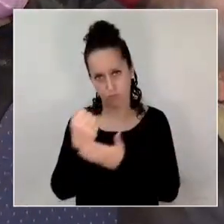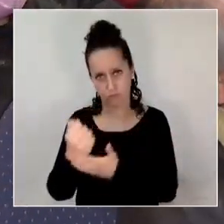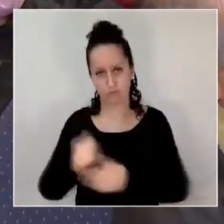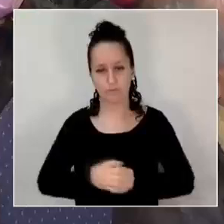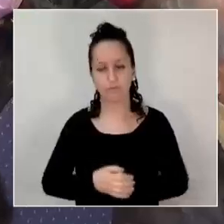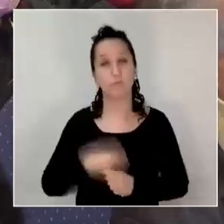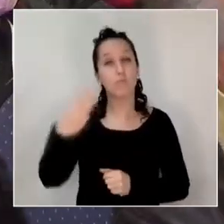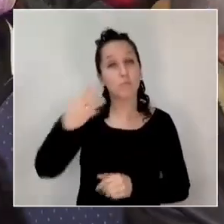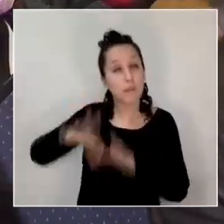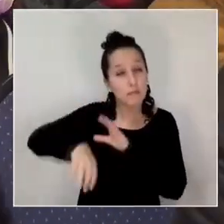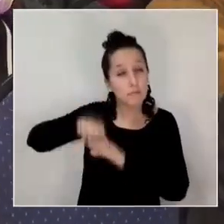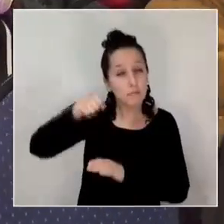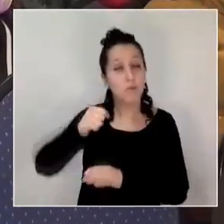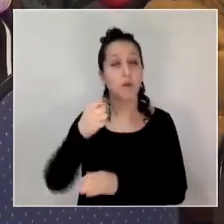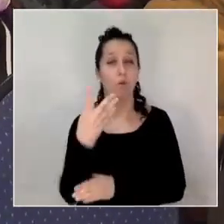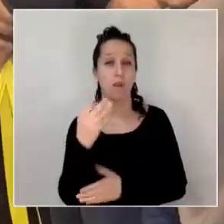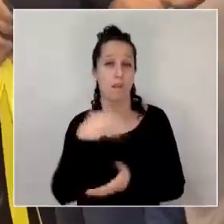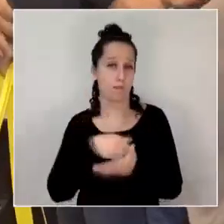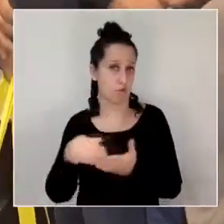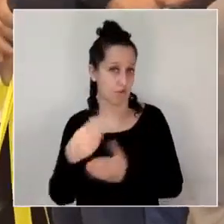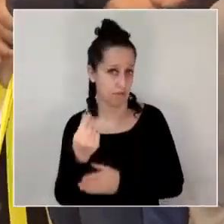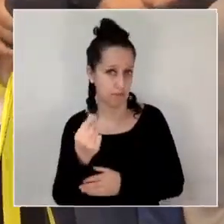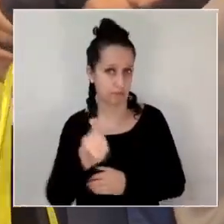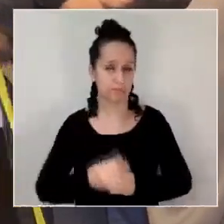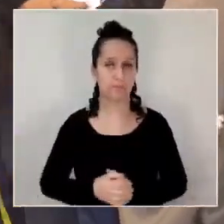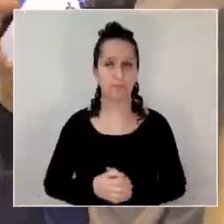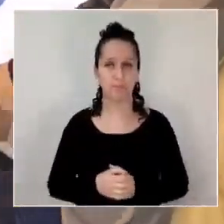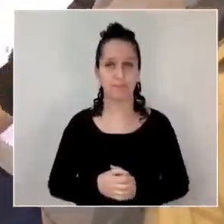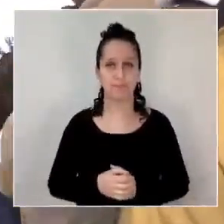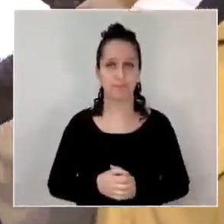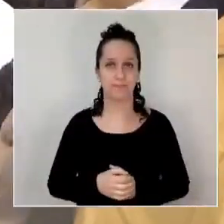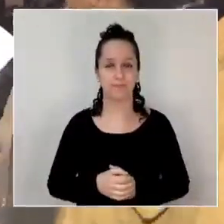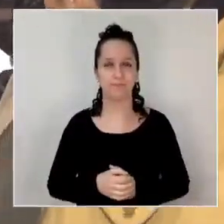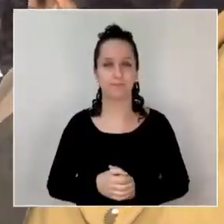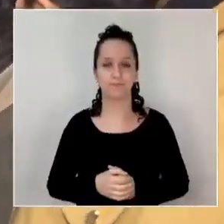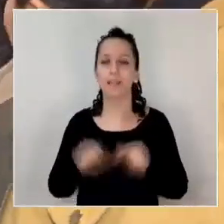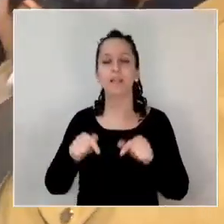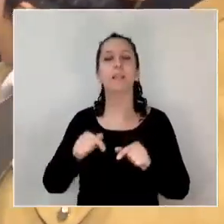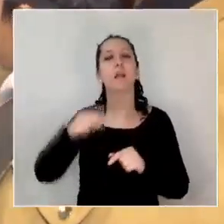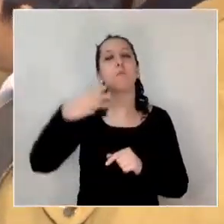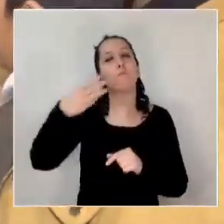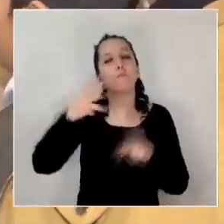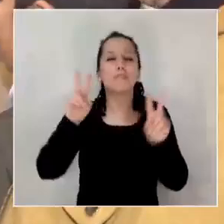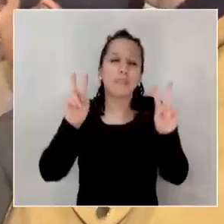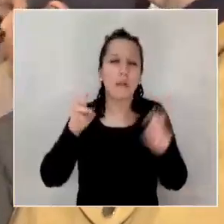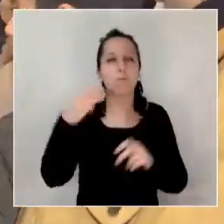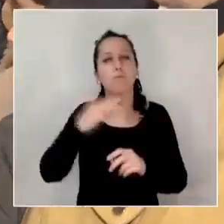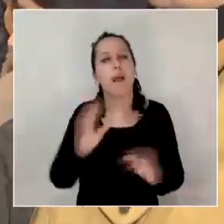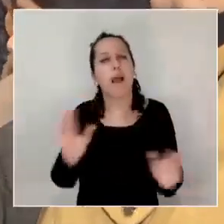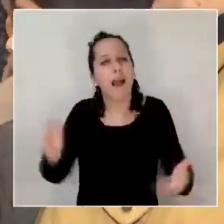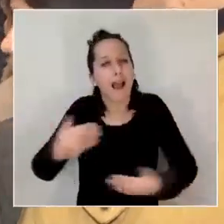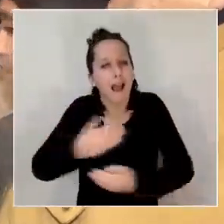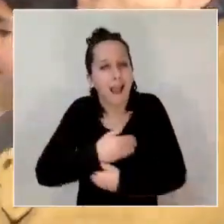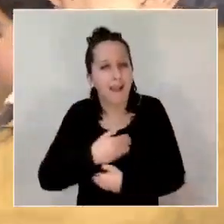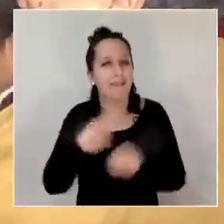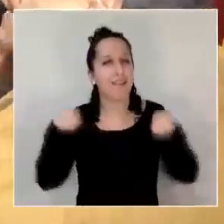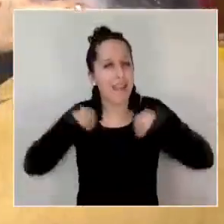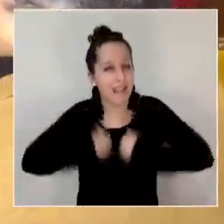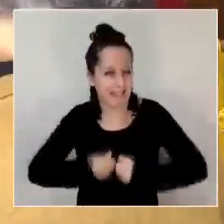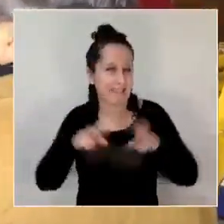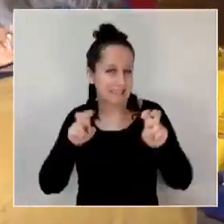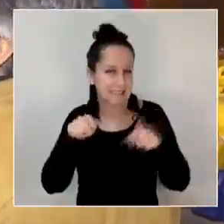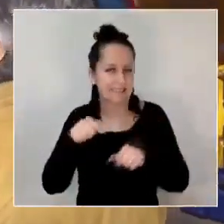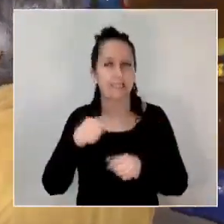sobre los 40 millones de pesos. El programa Municipio Tabriga viene desde el 2017